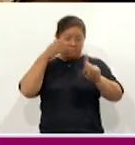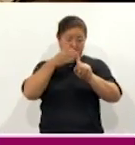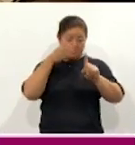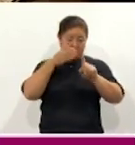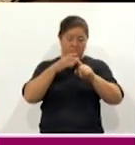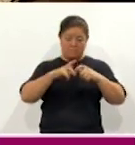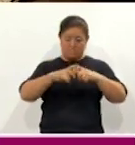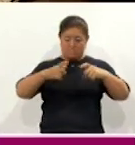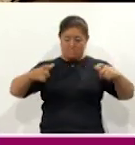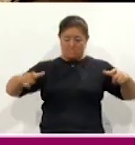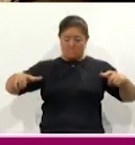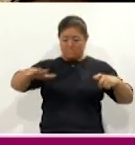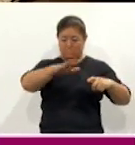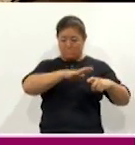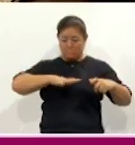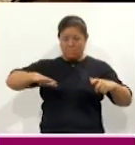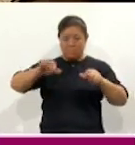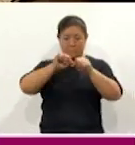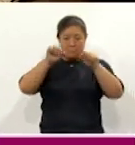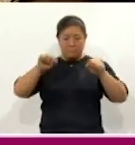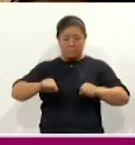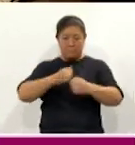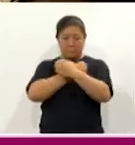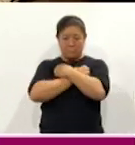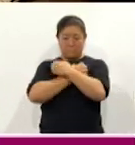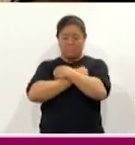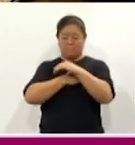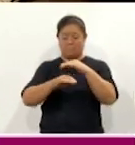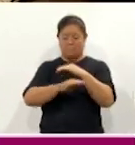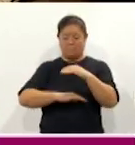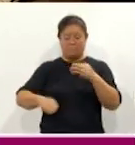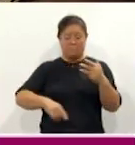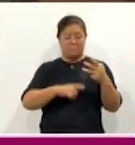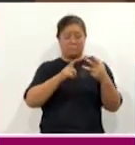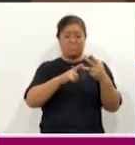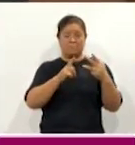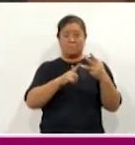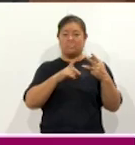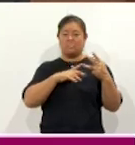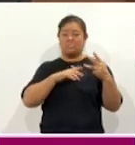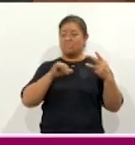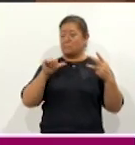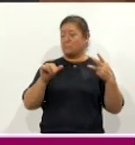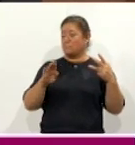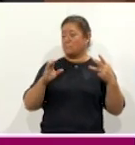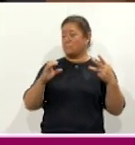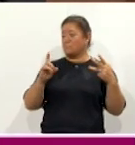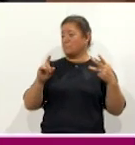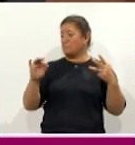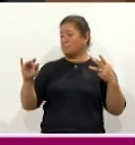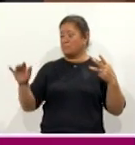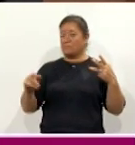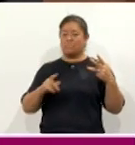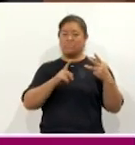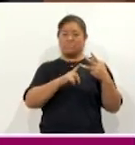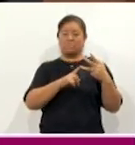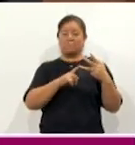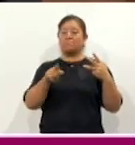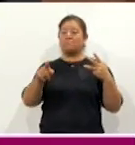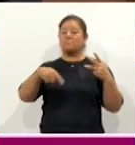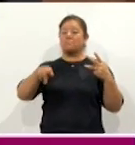abarcar este sistema de educación básica. Tenemos el primer nivel que es la alfabetización, que consiste para